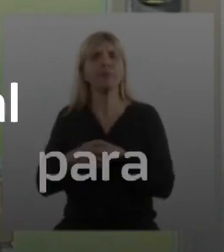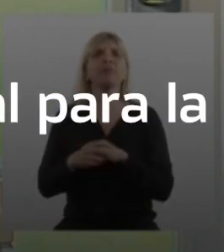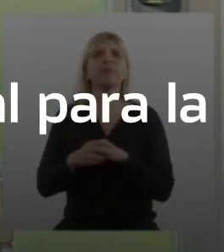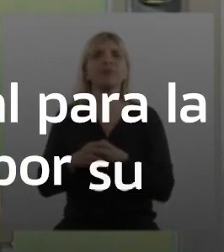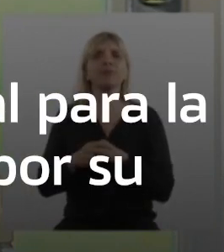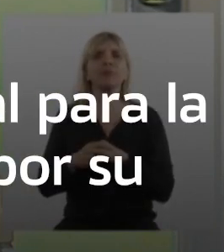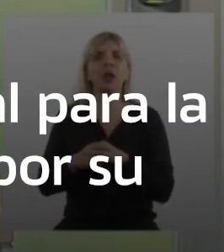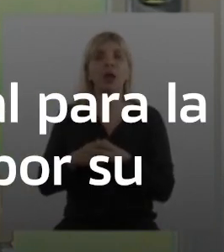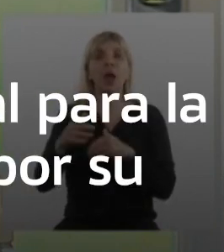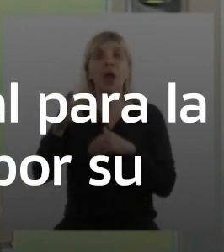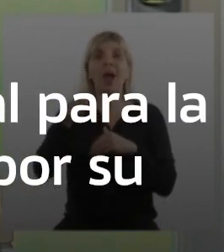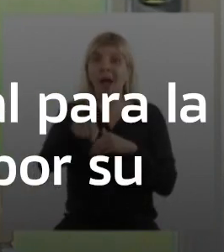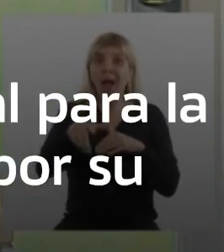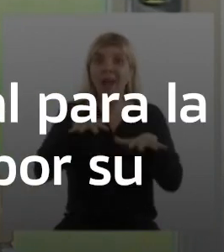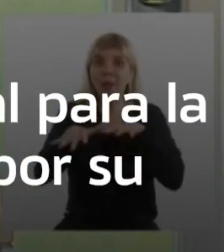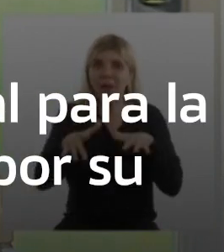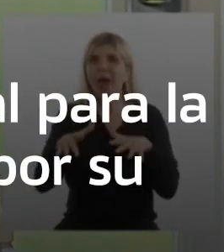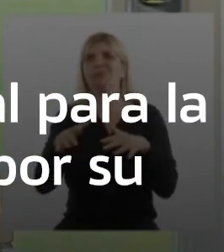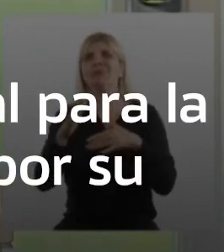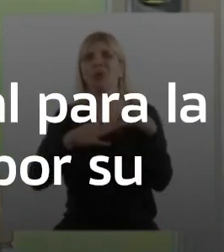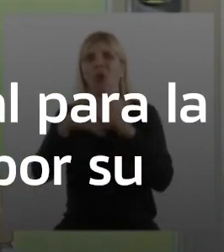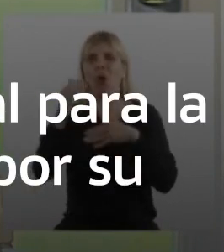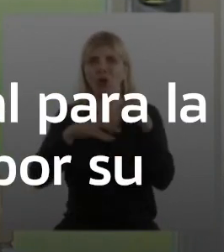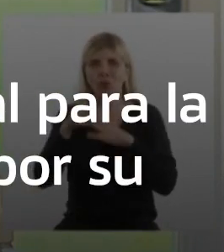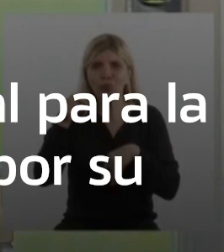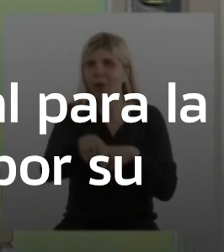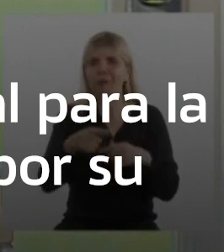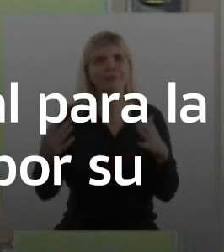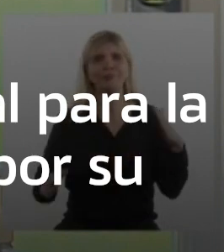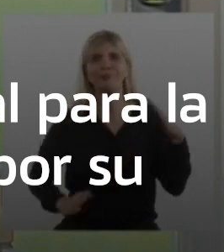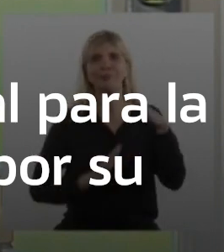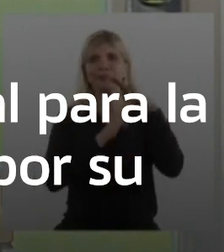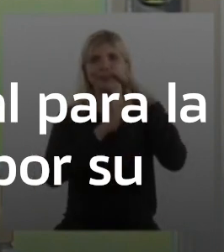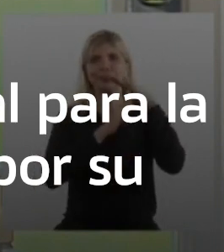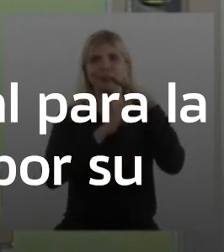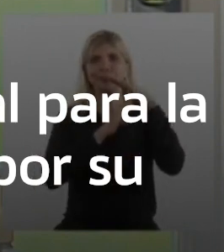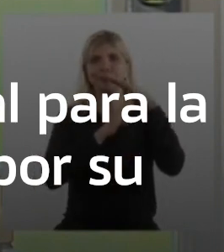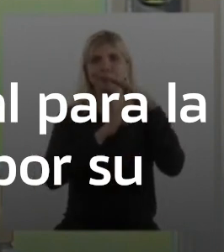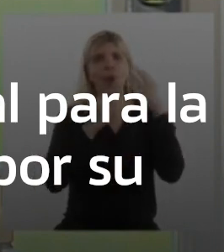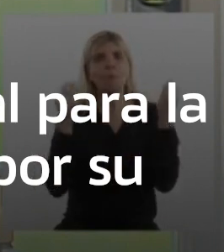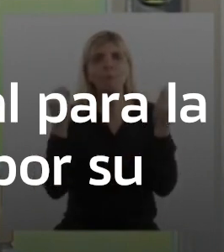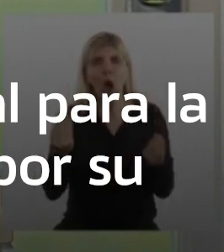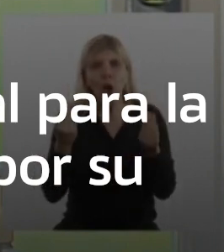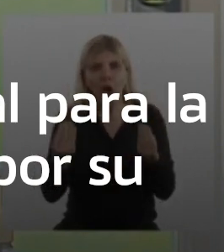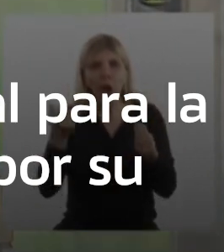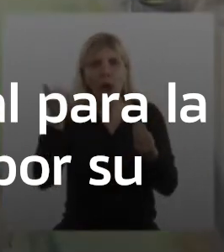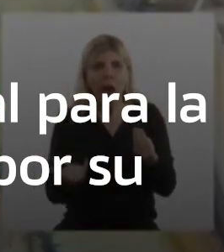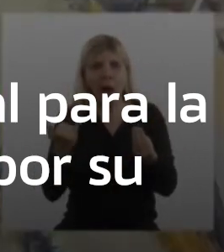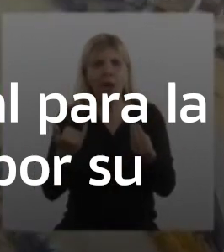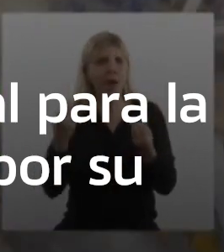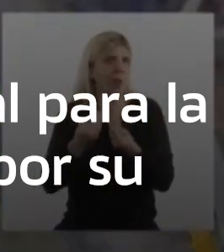actividad de la construcción tiene un rol central, central, porque tiene demasiadas cosas a favor.